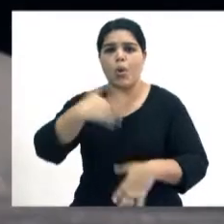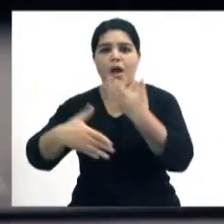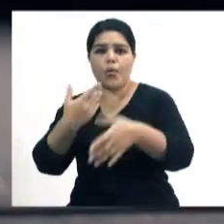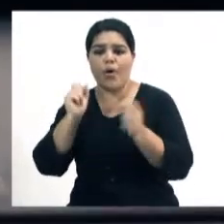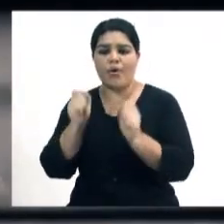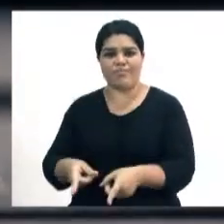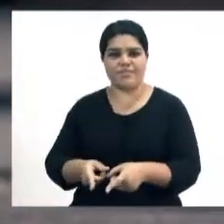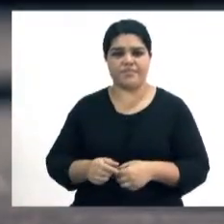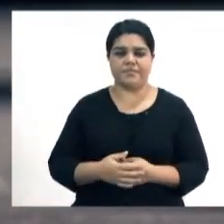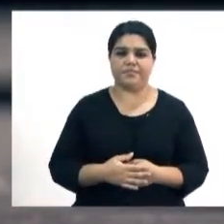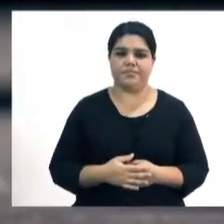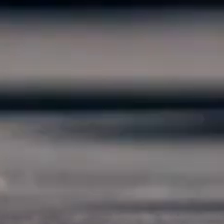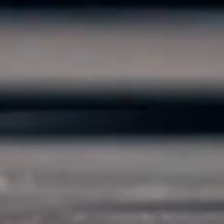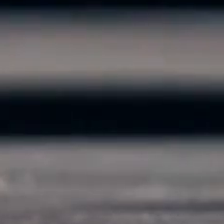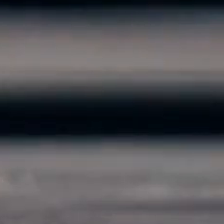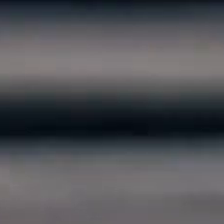para el juego.